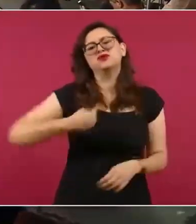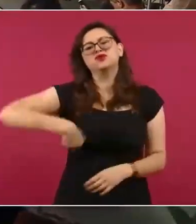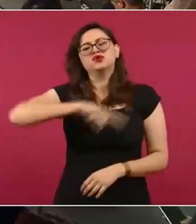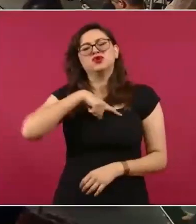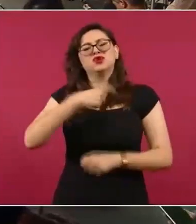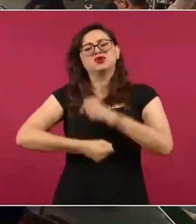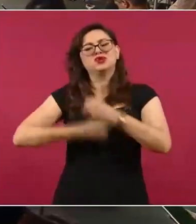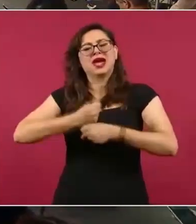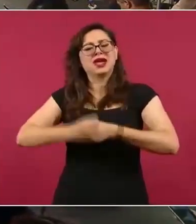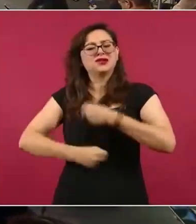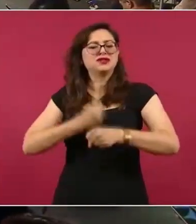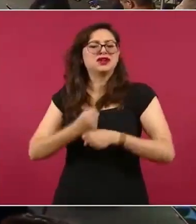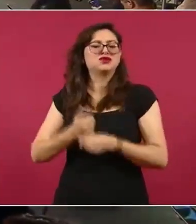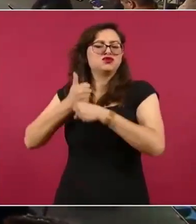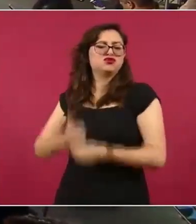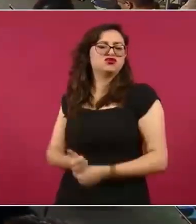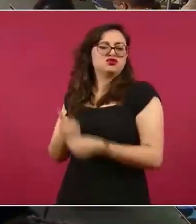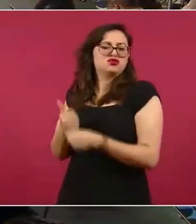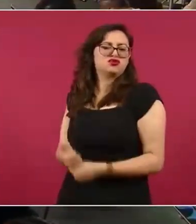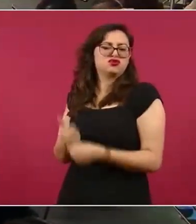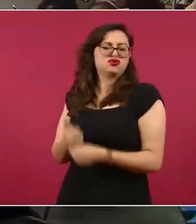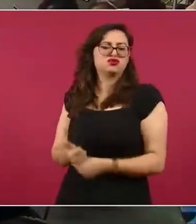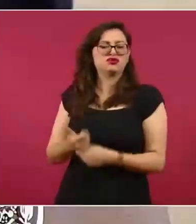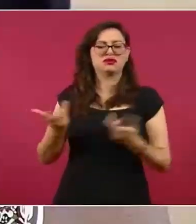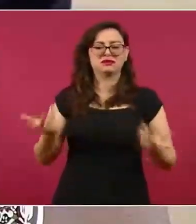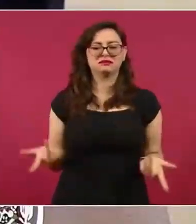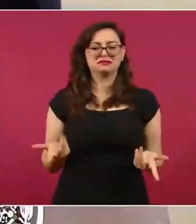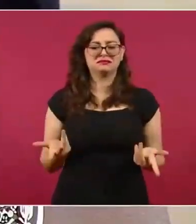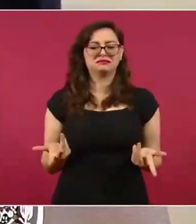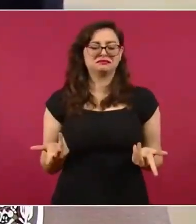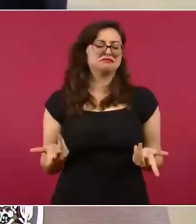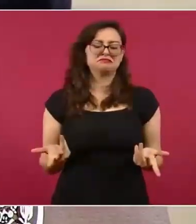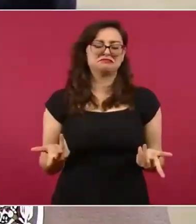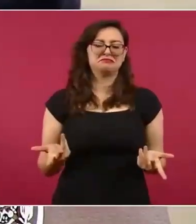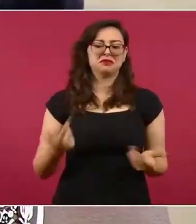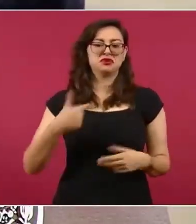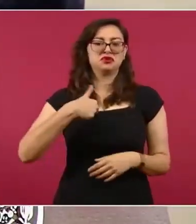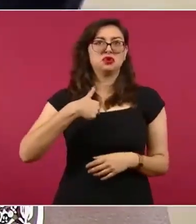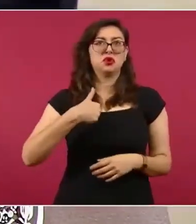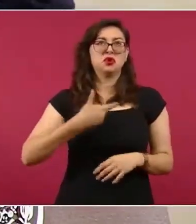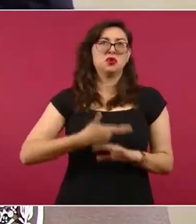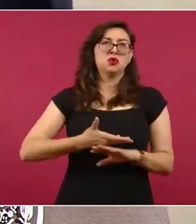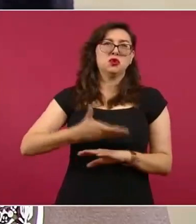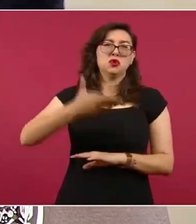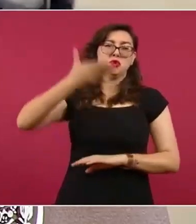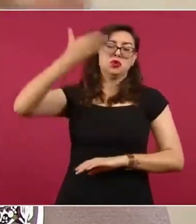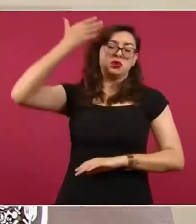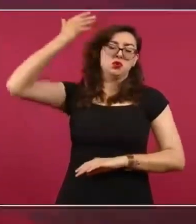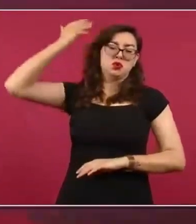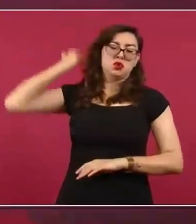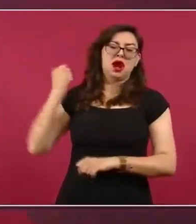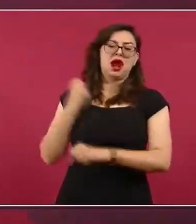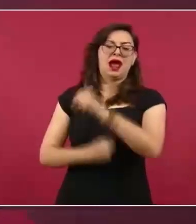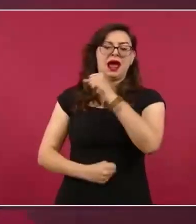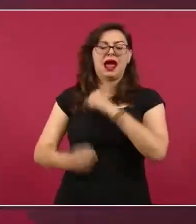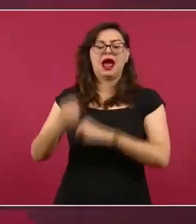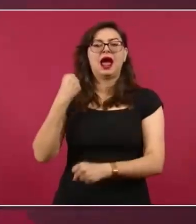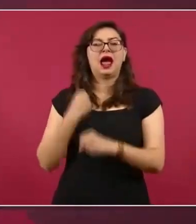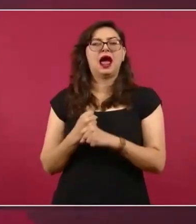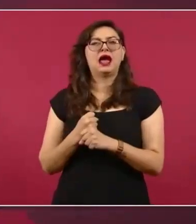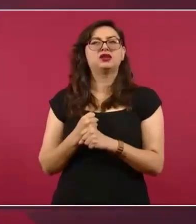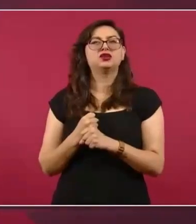Yo cuando empecé en Tabasco como opositor, allá por